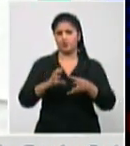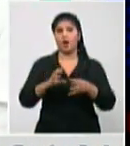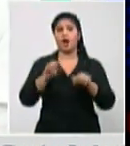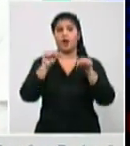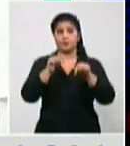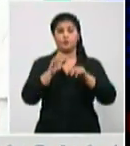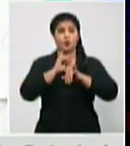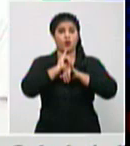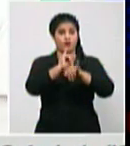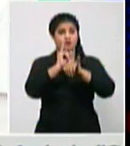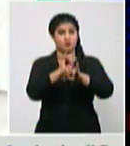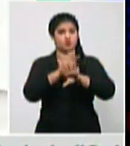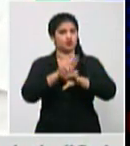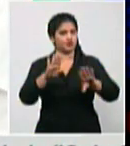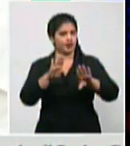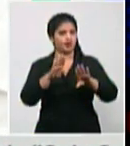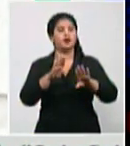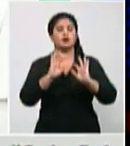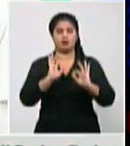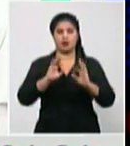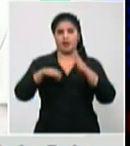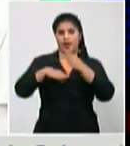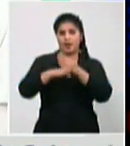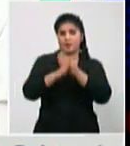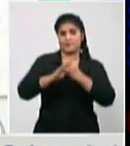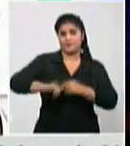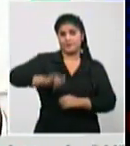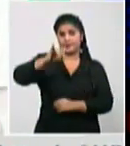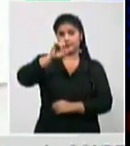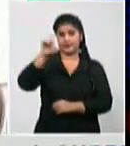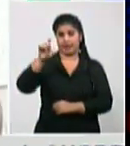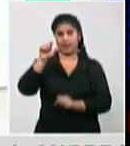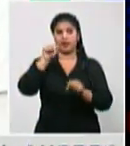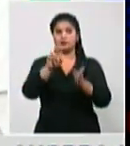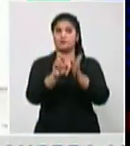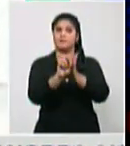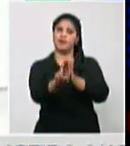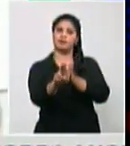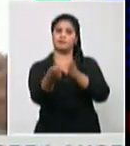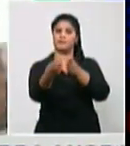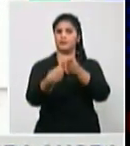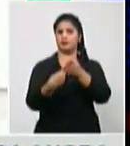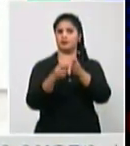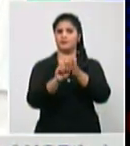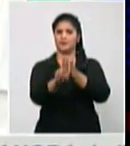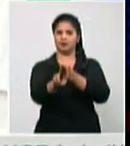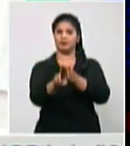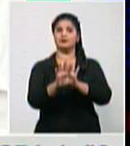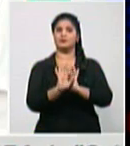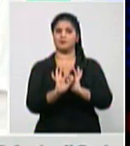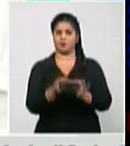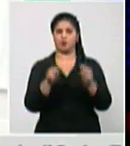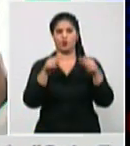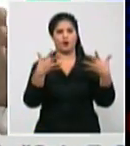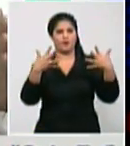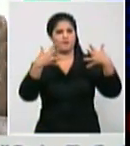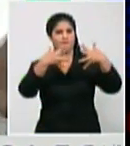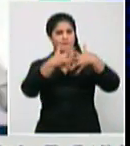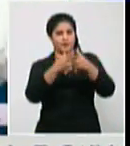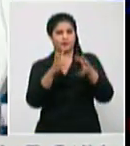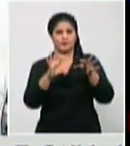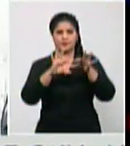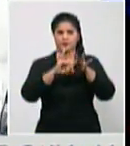ya tú entras por el aeropuerto de inmigración esa base de datos va para donde te toman la muestra y te ponen el número y lo que estamos tratando de lograr es que